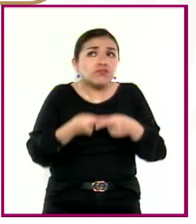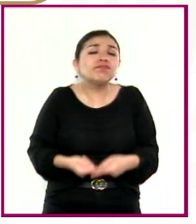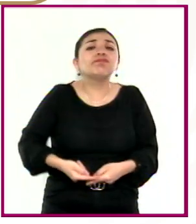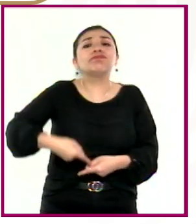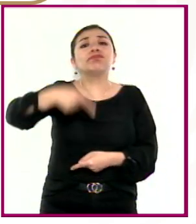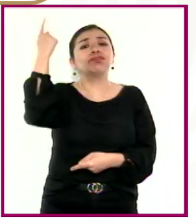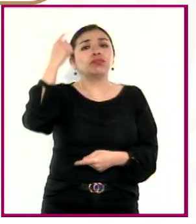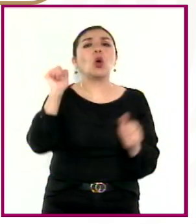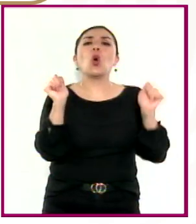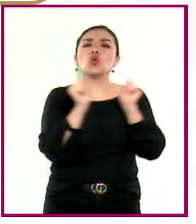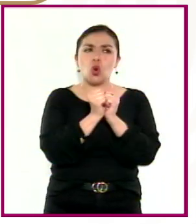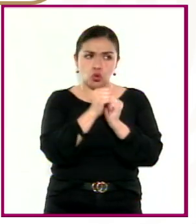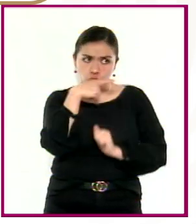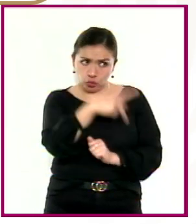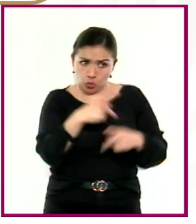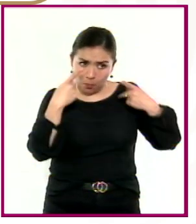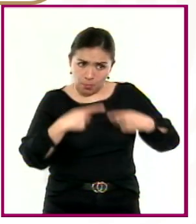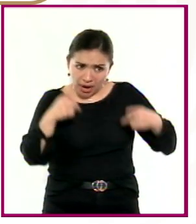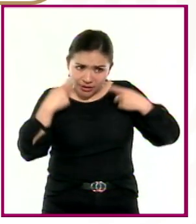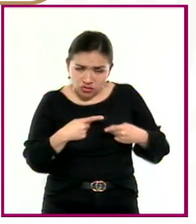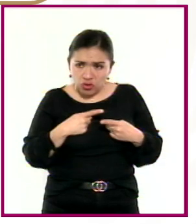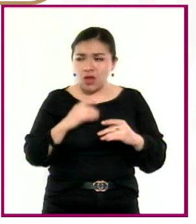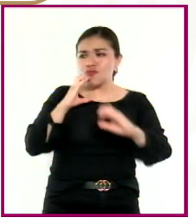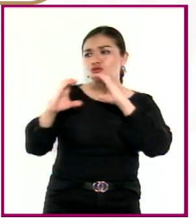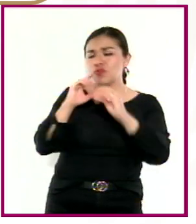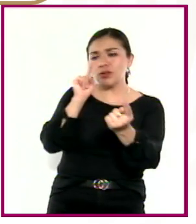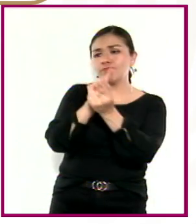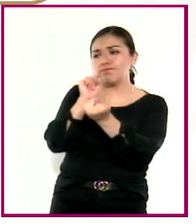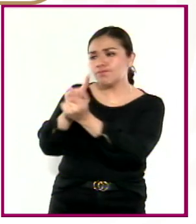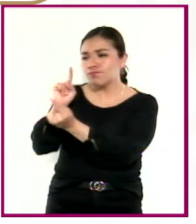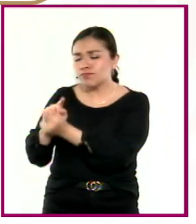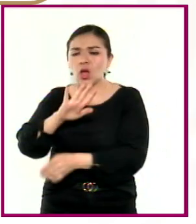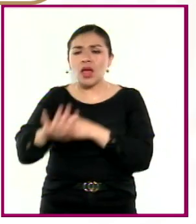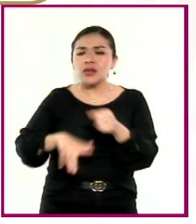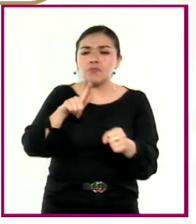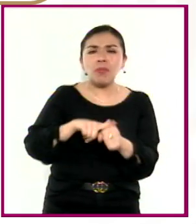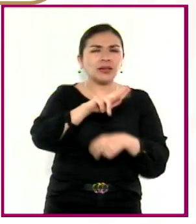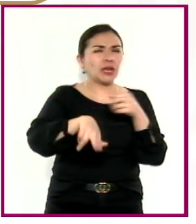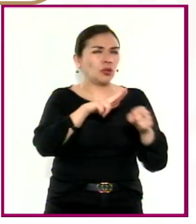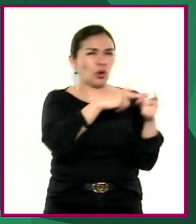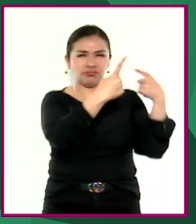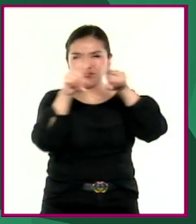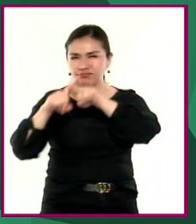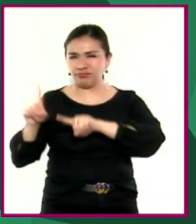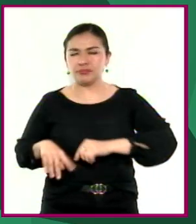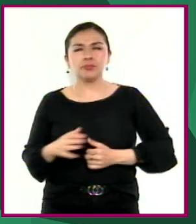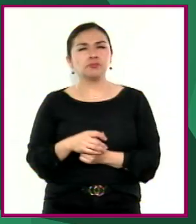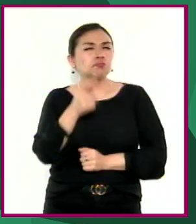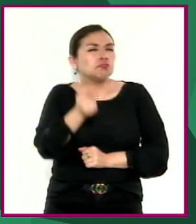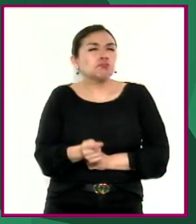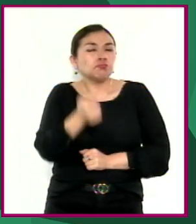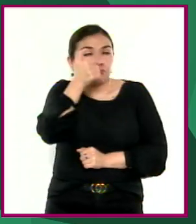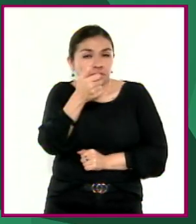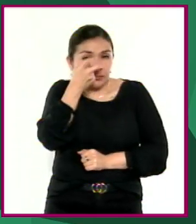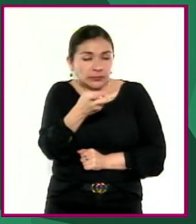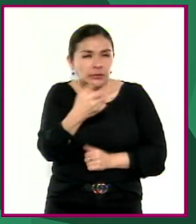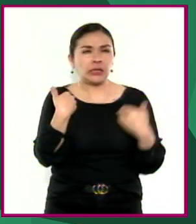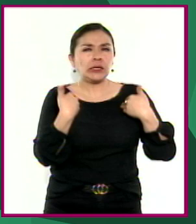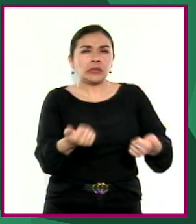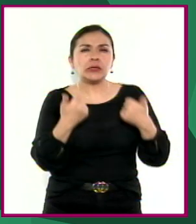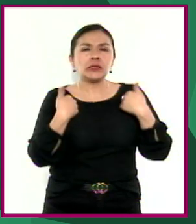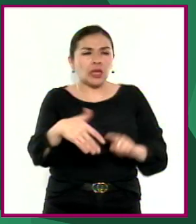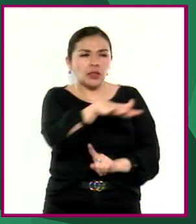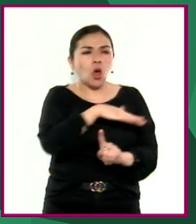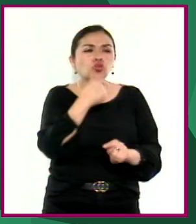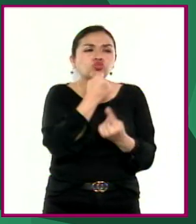vida consigo, con las demás personas, con otros seres vivos y con la naturaleza. En las primeras fases, el campo permite